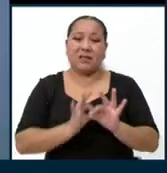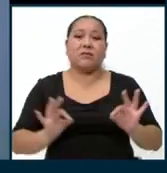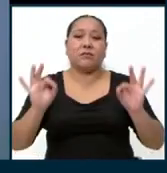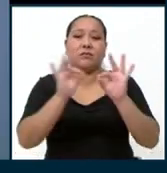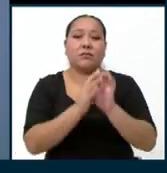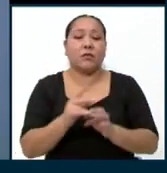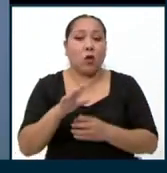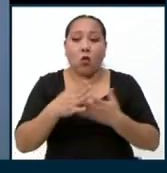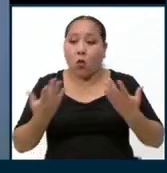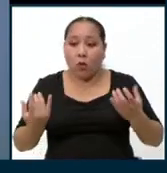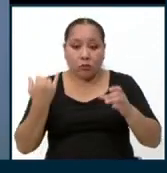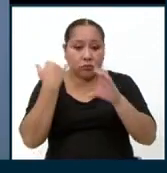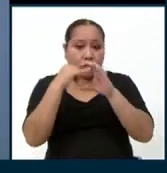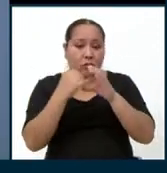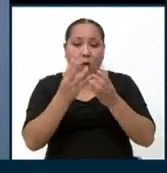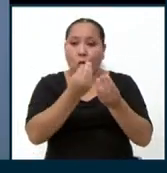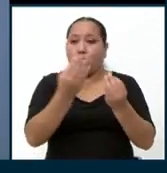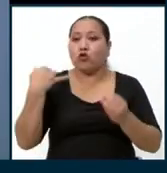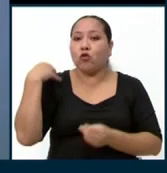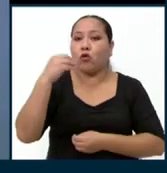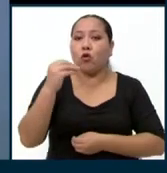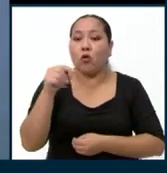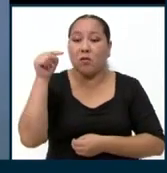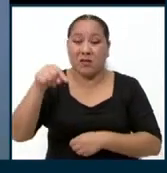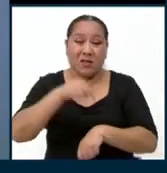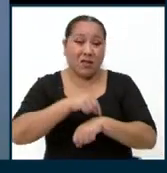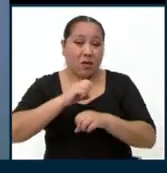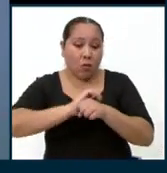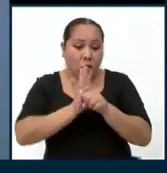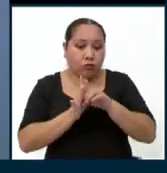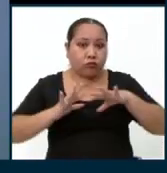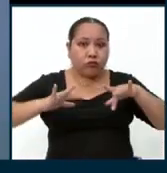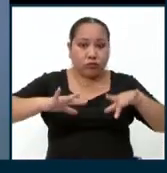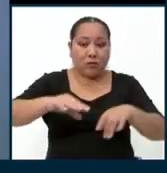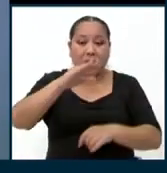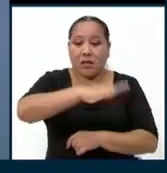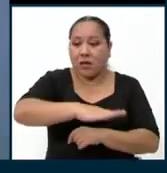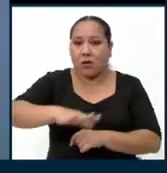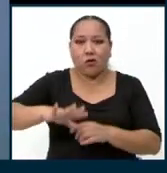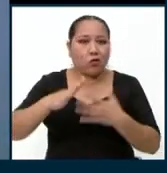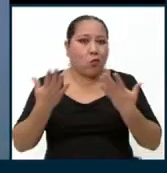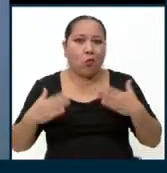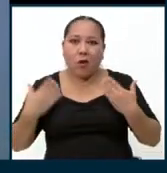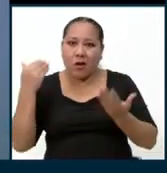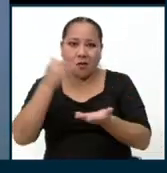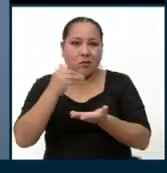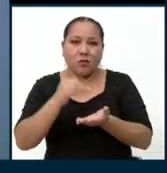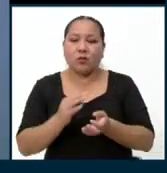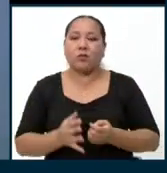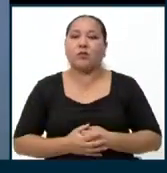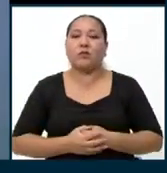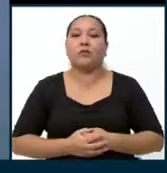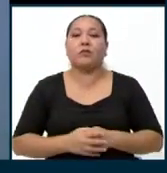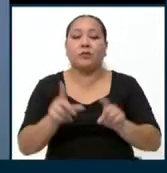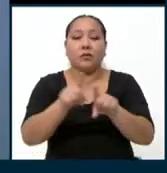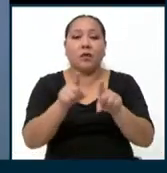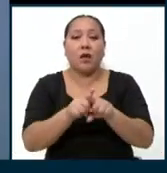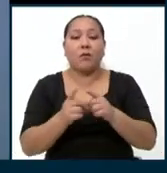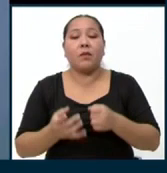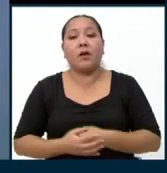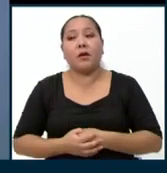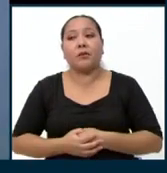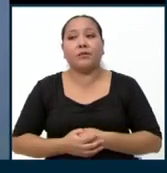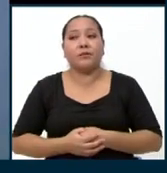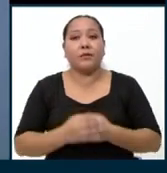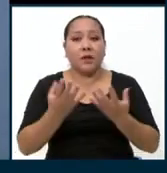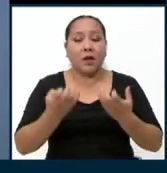sin Internet, pues muchos de los jóvenes en esta situación de pandemia, y niños también, sin poder estudiar. Además, también quiero